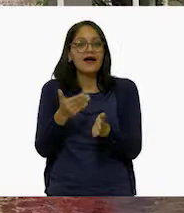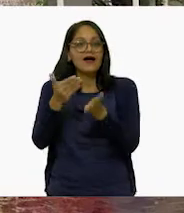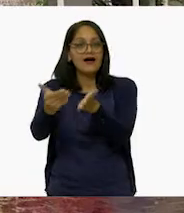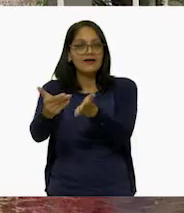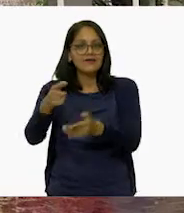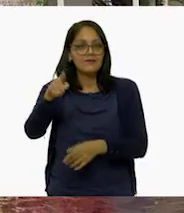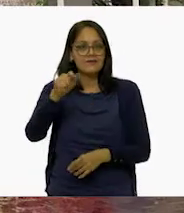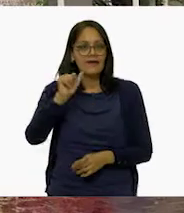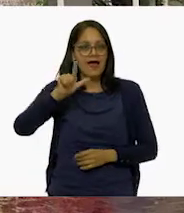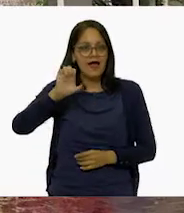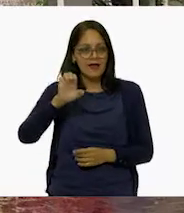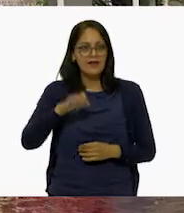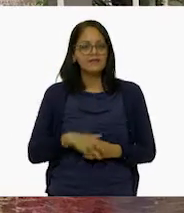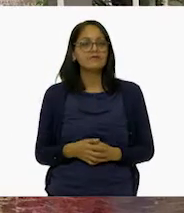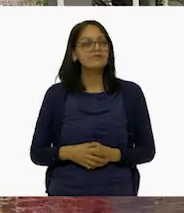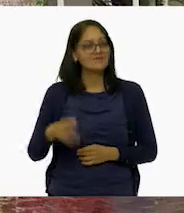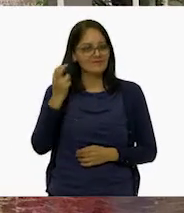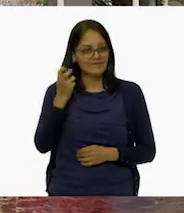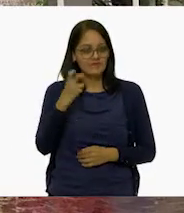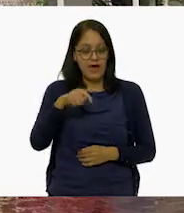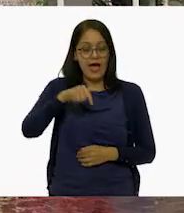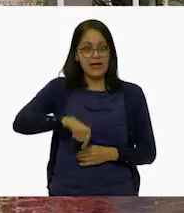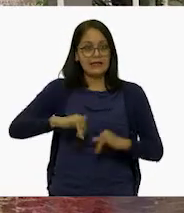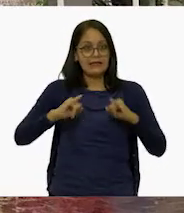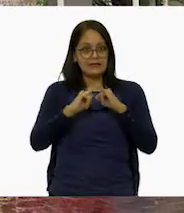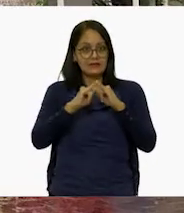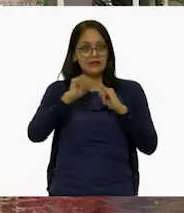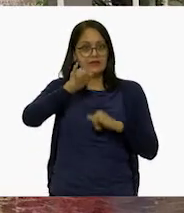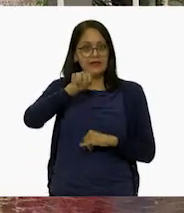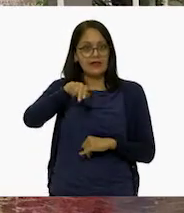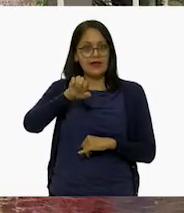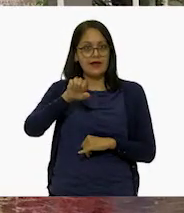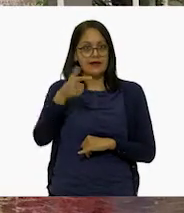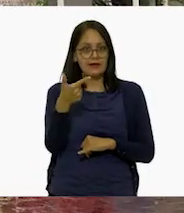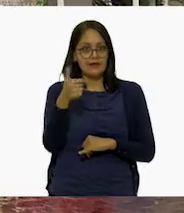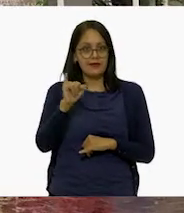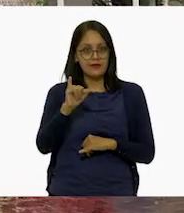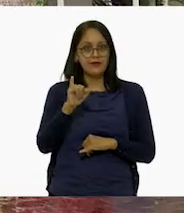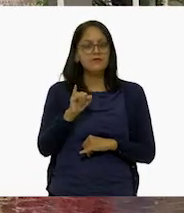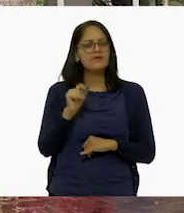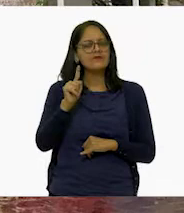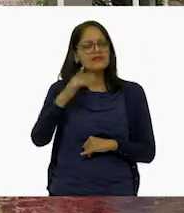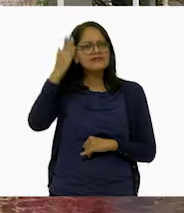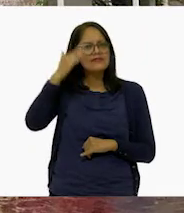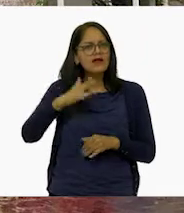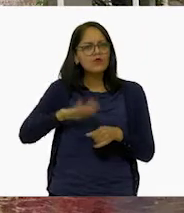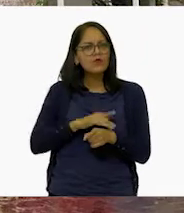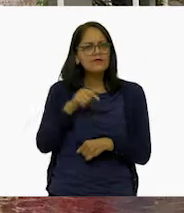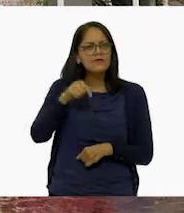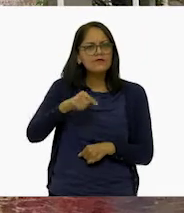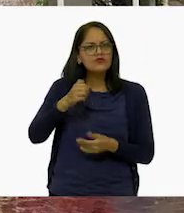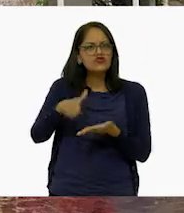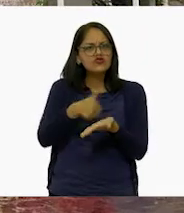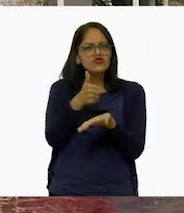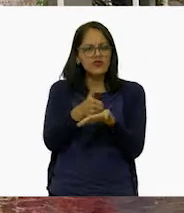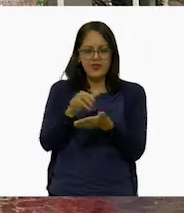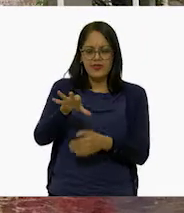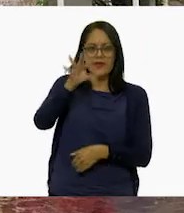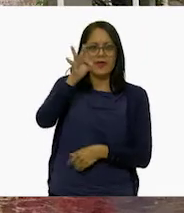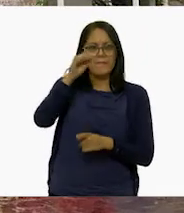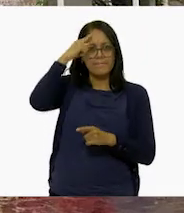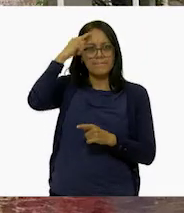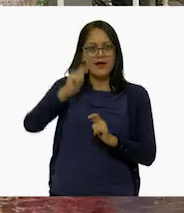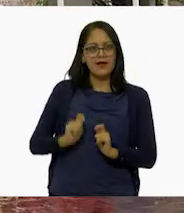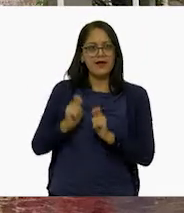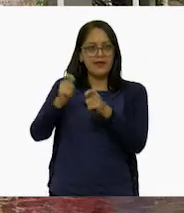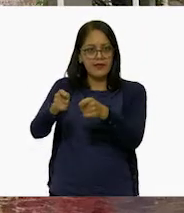Perfecto. Sí, es donde está el Inegi. Como bien dices, ¿sabes por qué se eligió esta ciudad para que